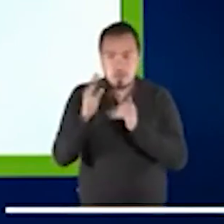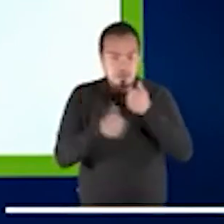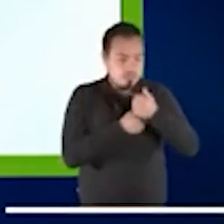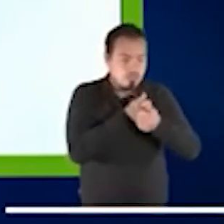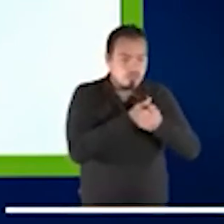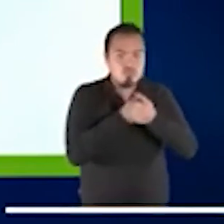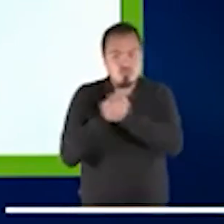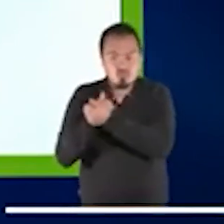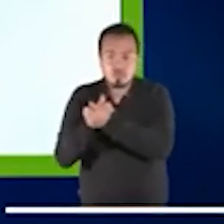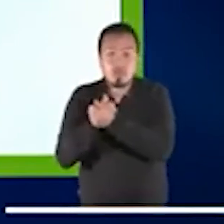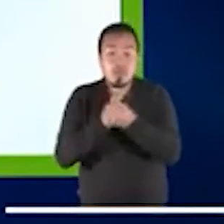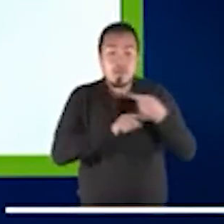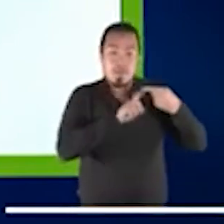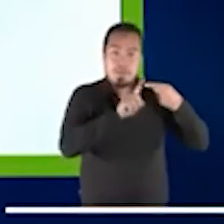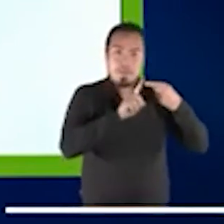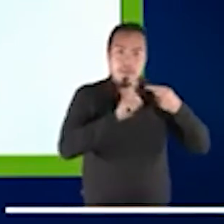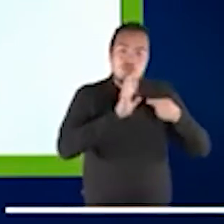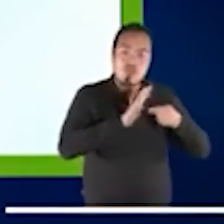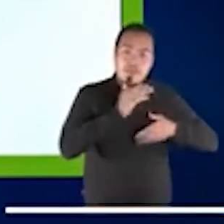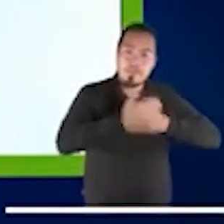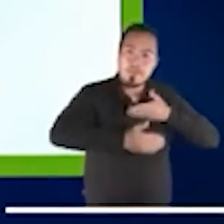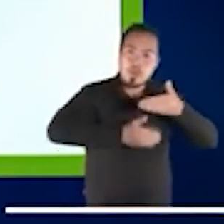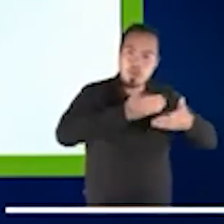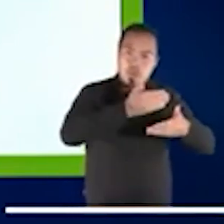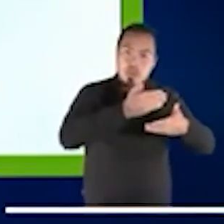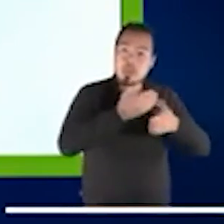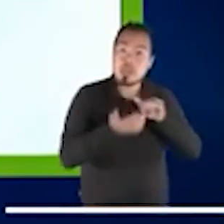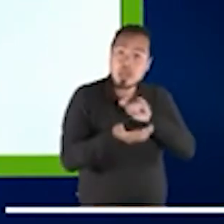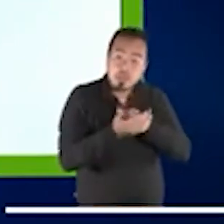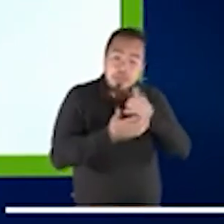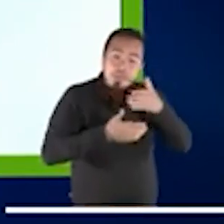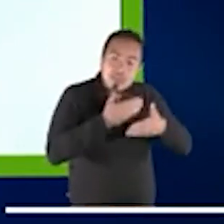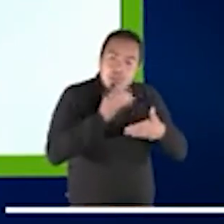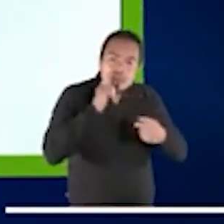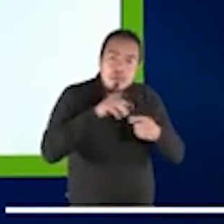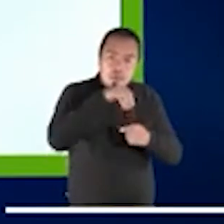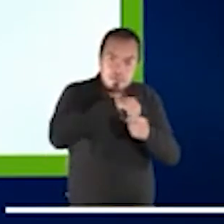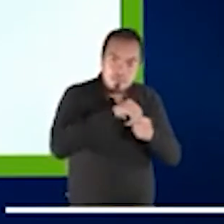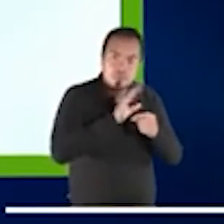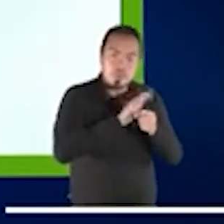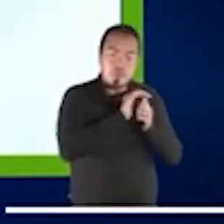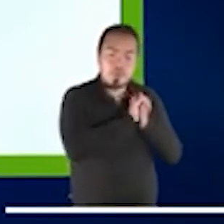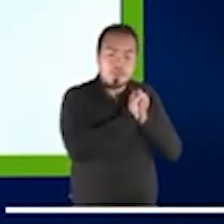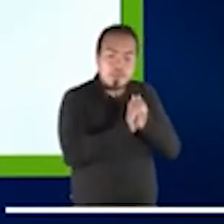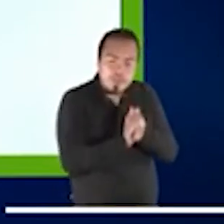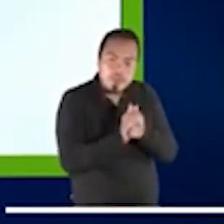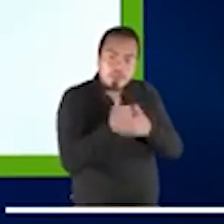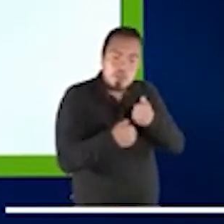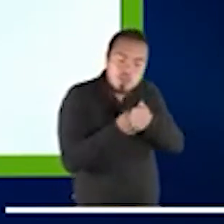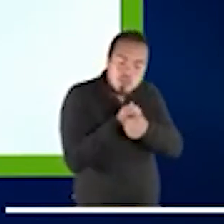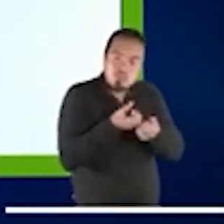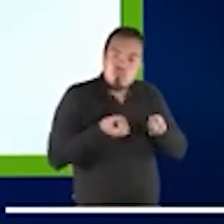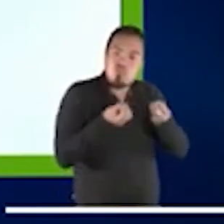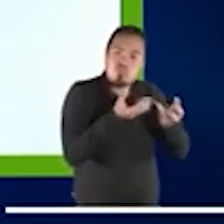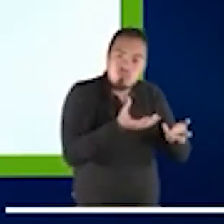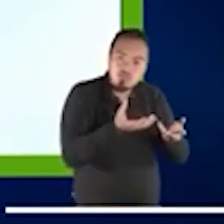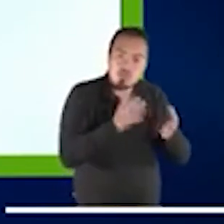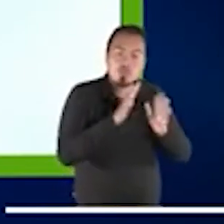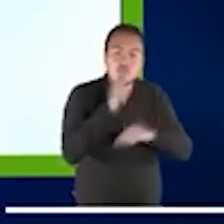La primera es sobre el proceso, entonces se centran en los métodos como la mediación, los círculos, las conferencias,